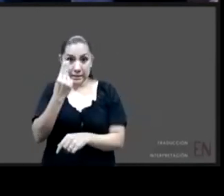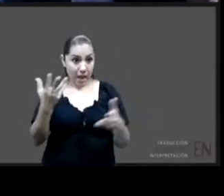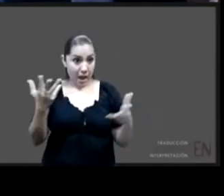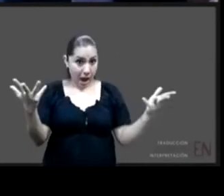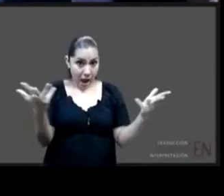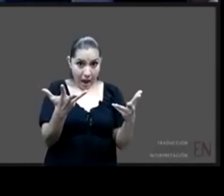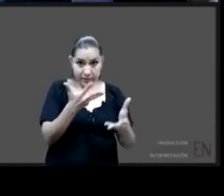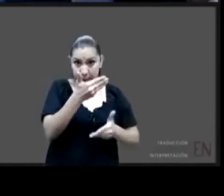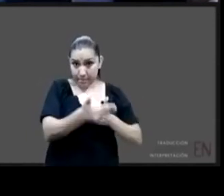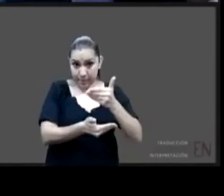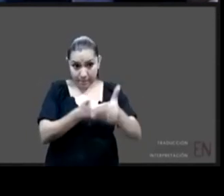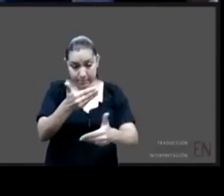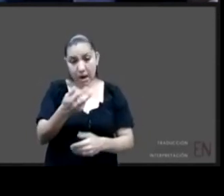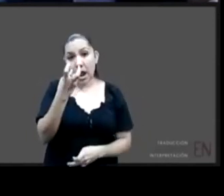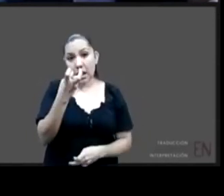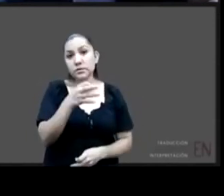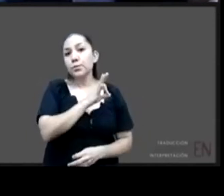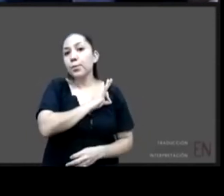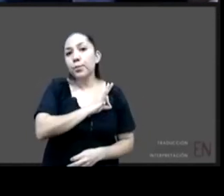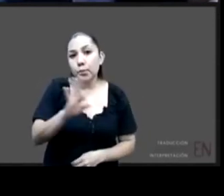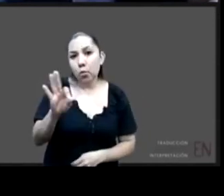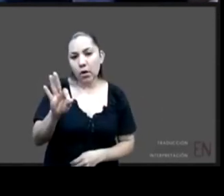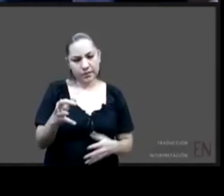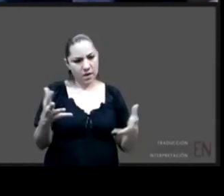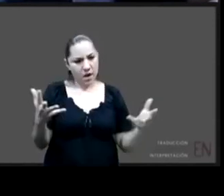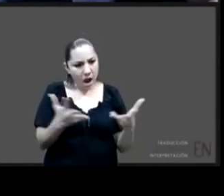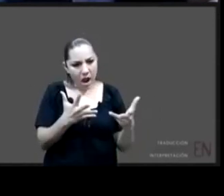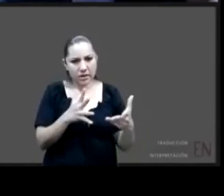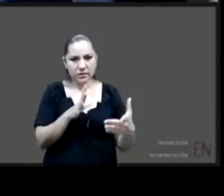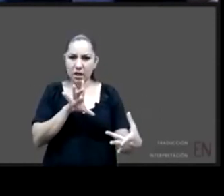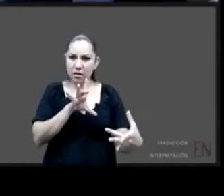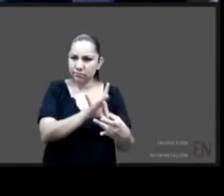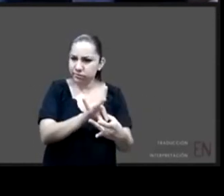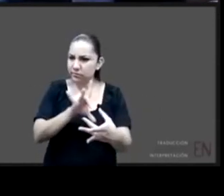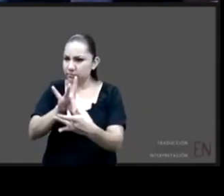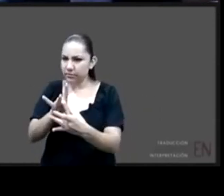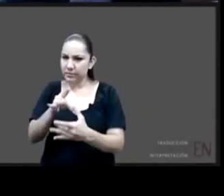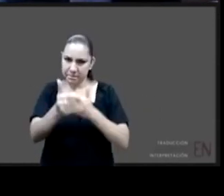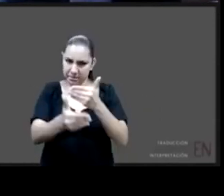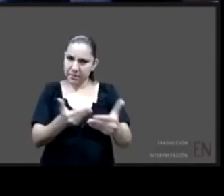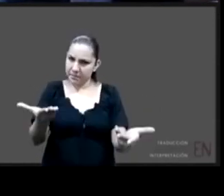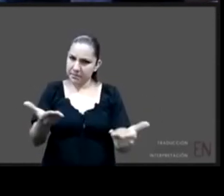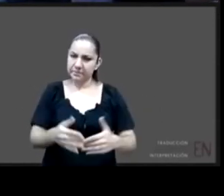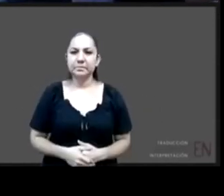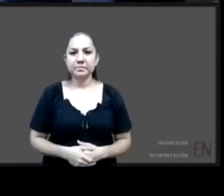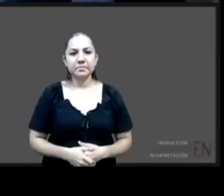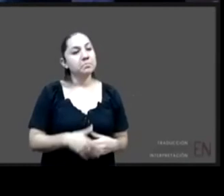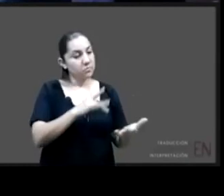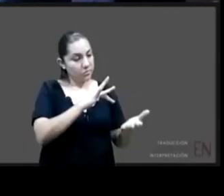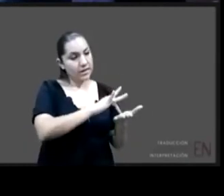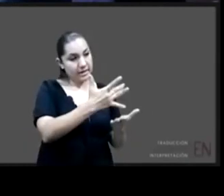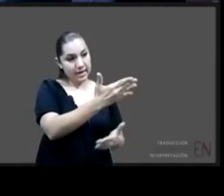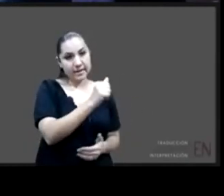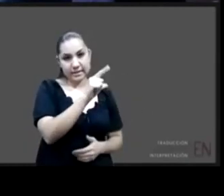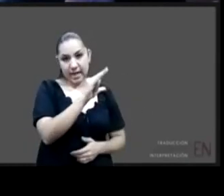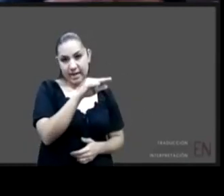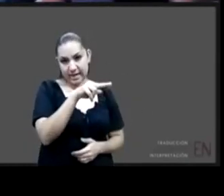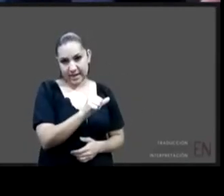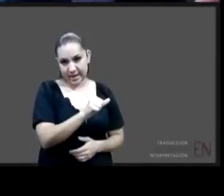muchas gracias Alina creo que si hay algo que hacer en este proceso es justamente